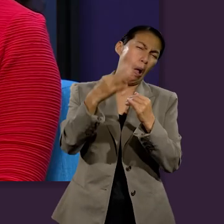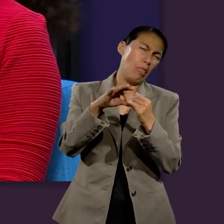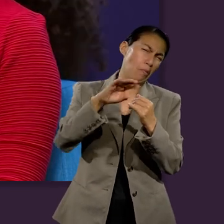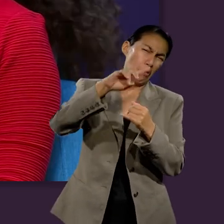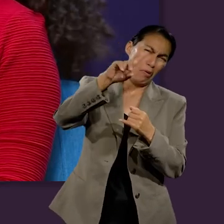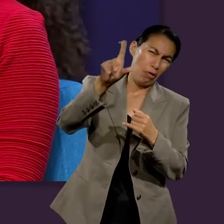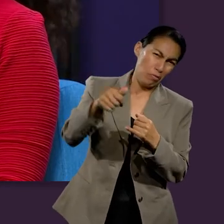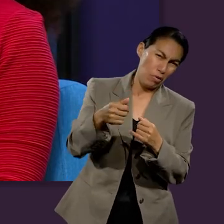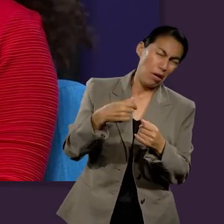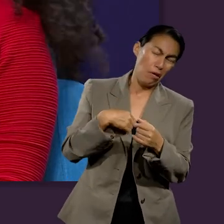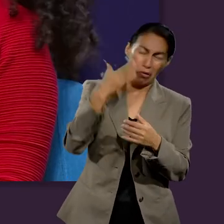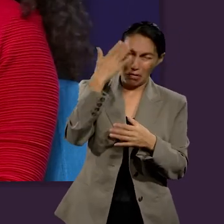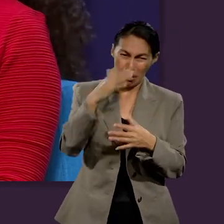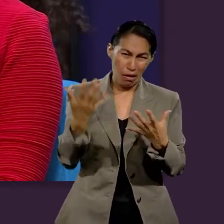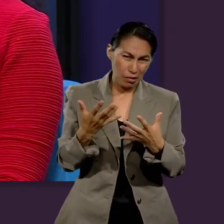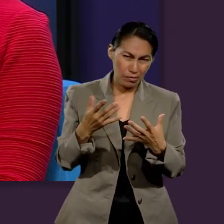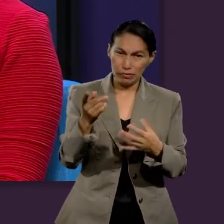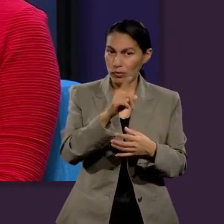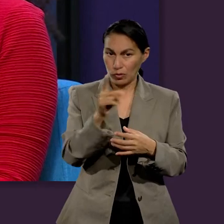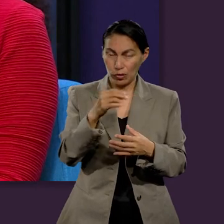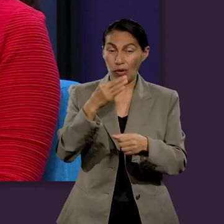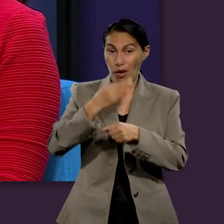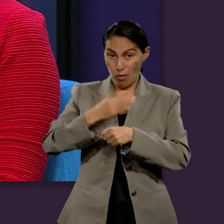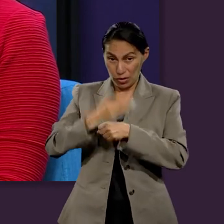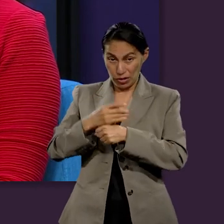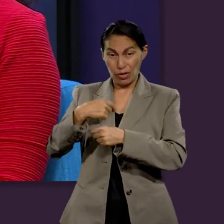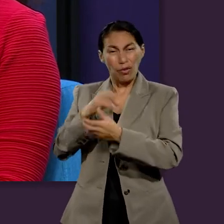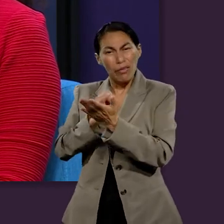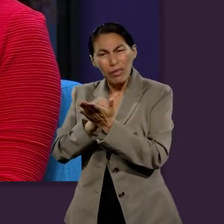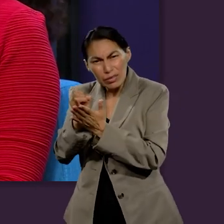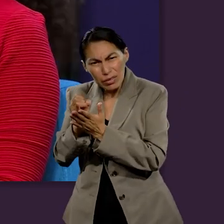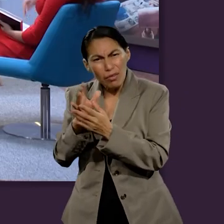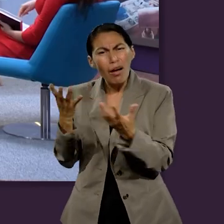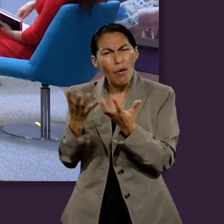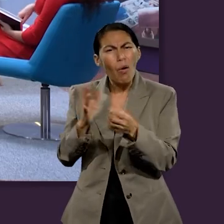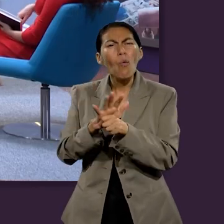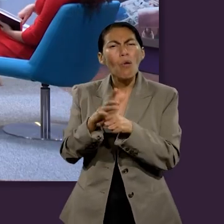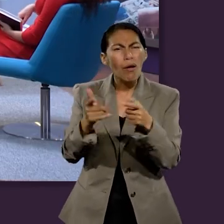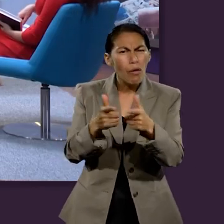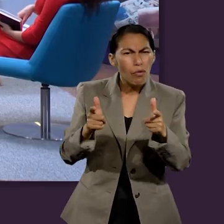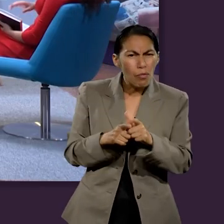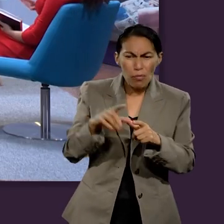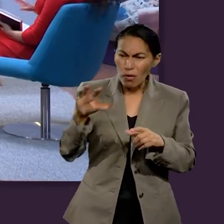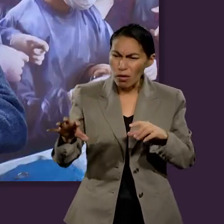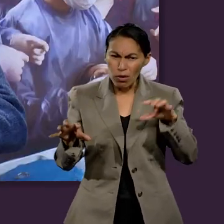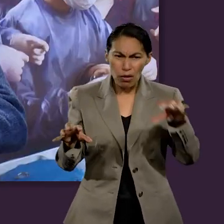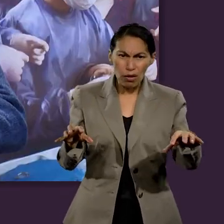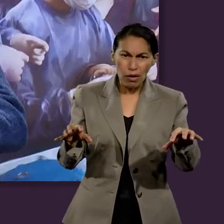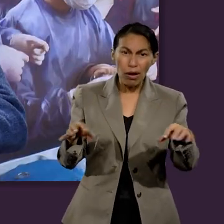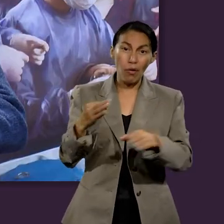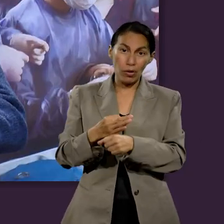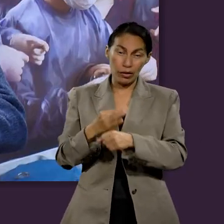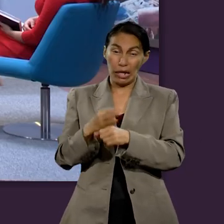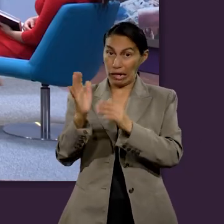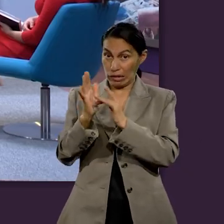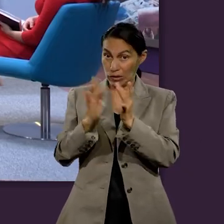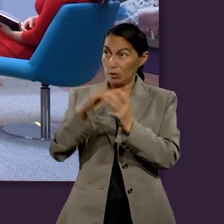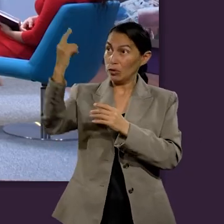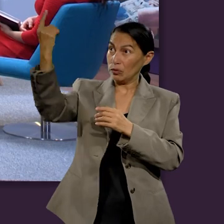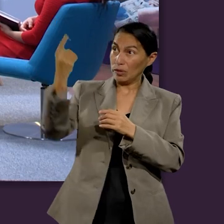después o hasta después de la venida que vamos a saber qué va a pasar con nosotros. Ya cuando Jesús venga, ya se va a saber.